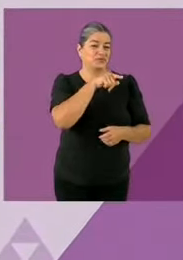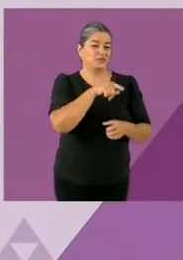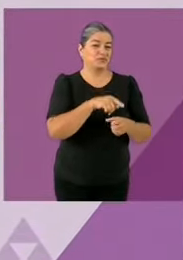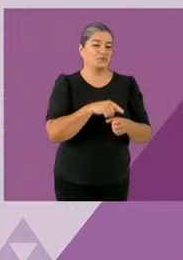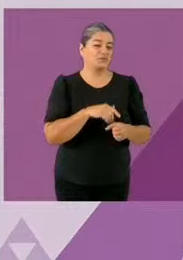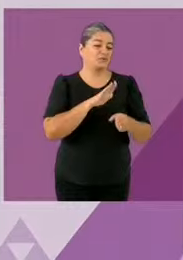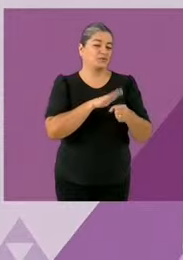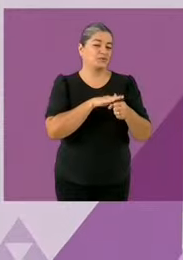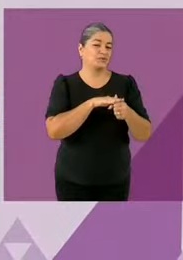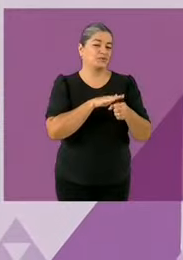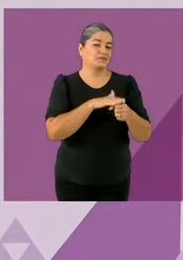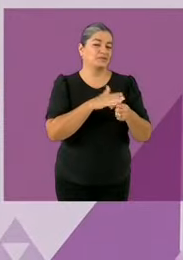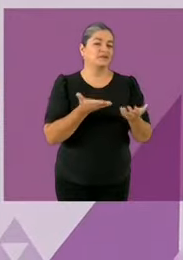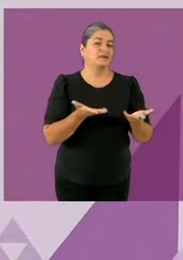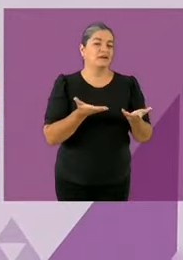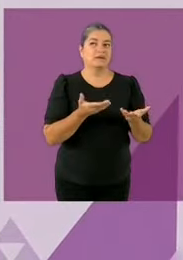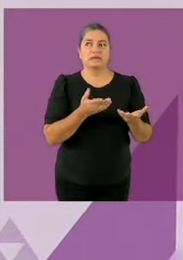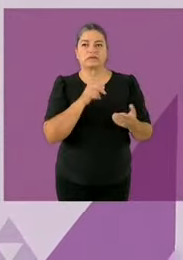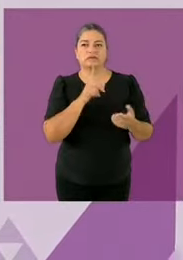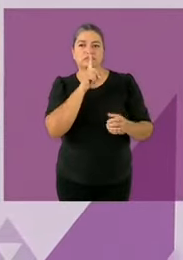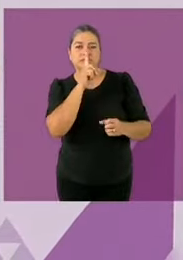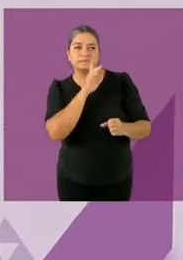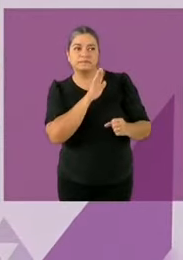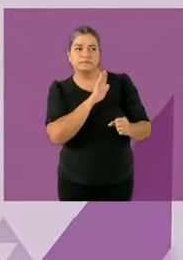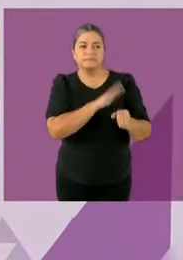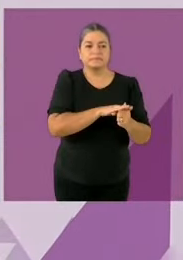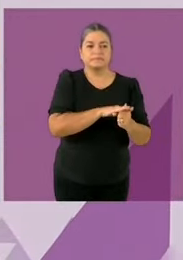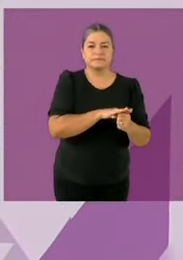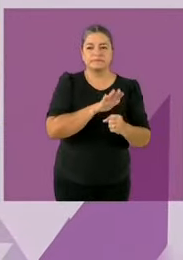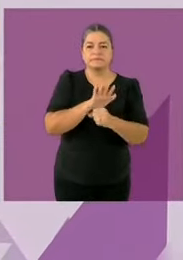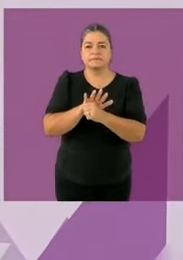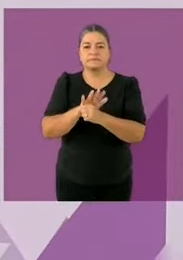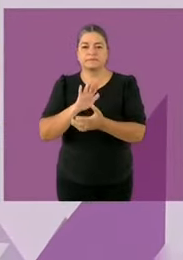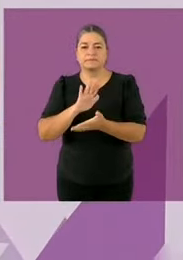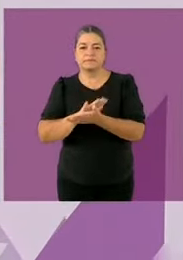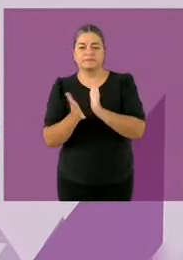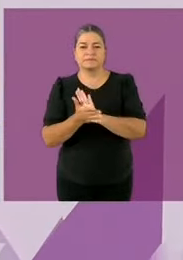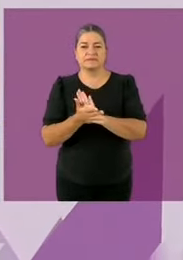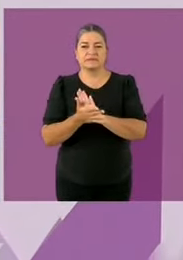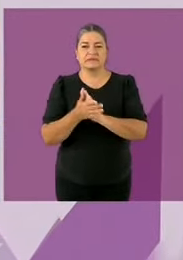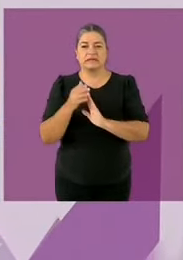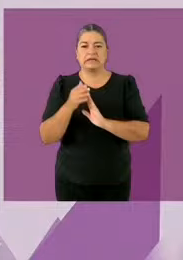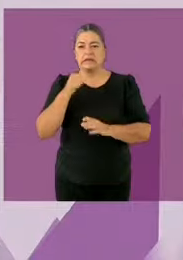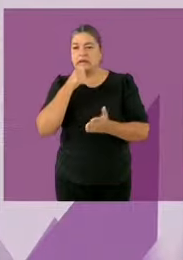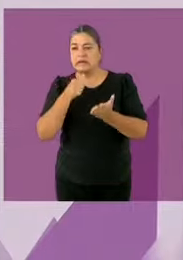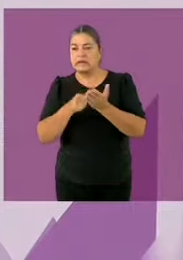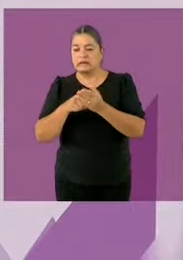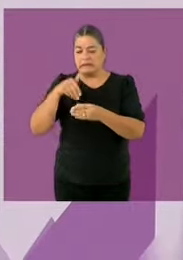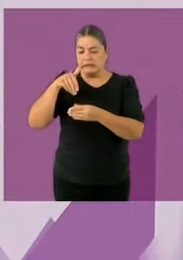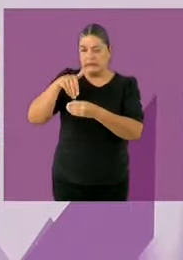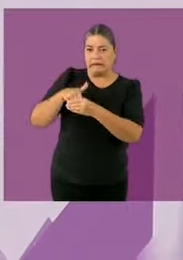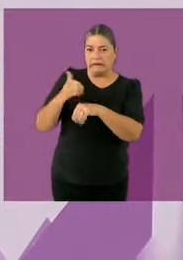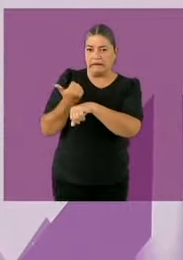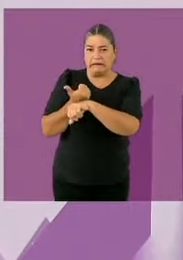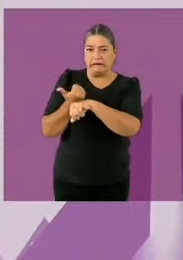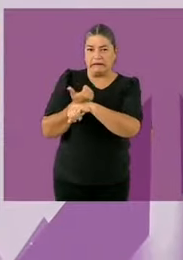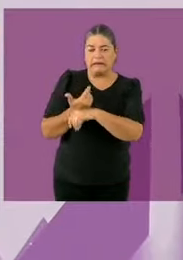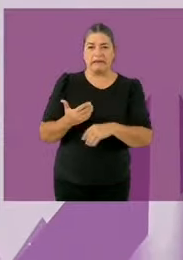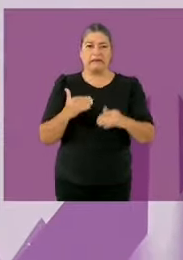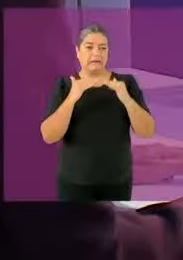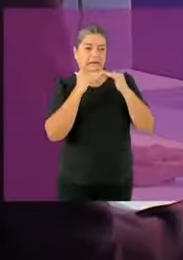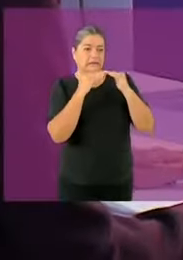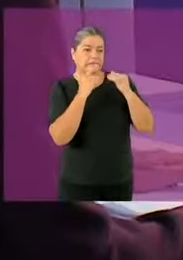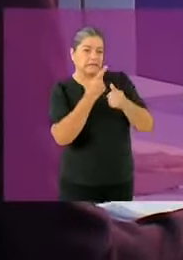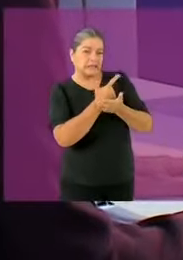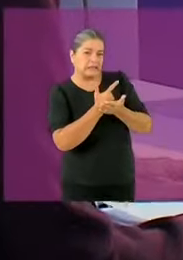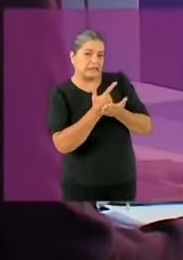Segalmex, de la corrupción de Rocío Nali, de la corrupción de los hijos y amigos del presidente, de las casas de Bartlett. Eso es lo